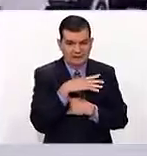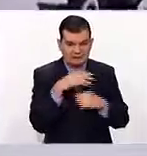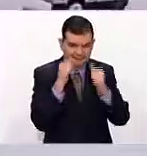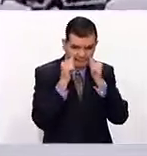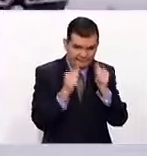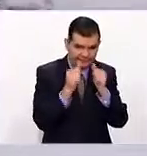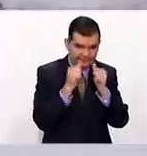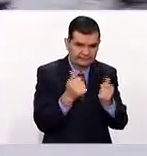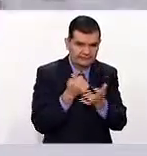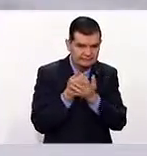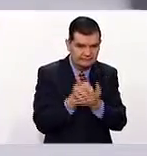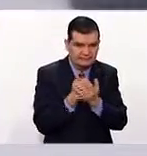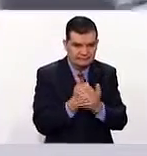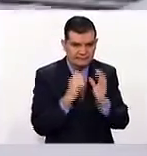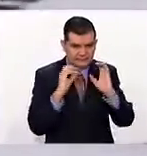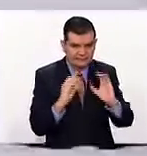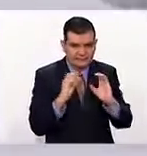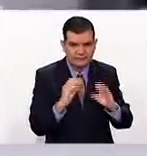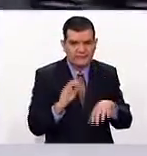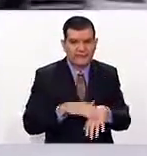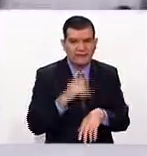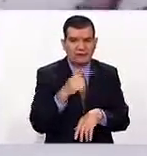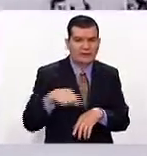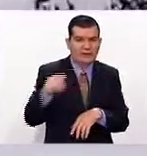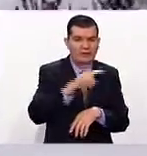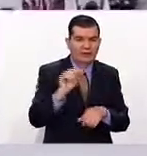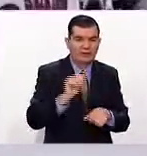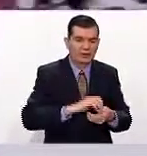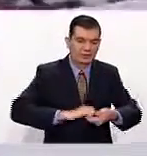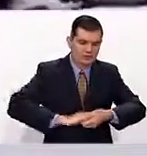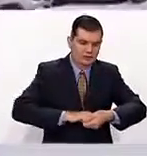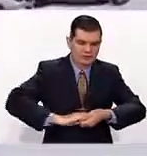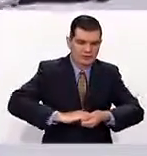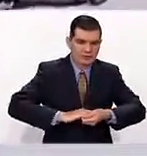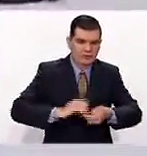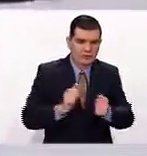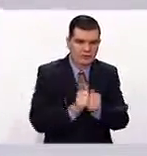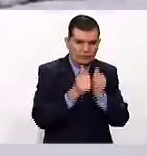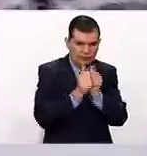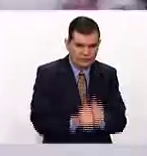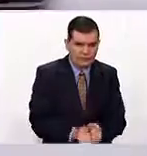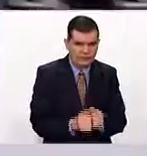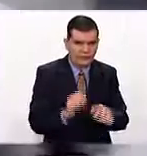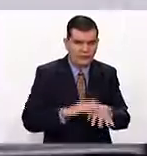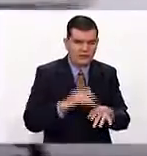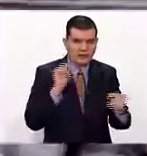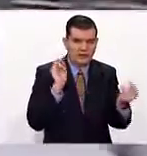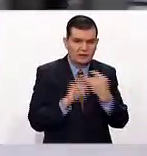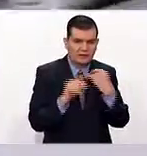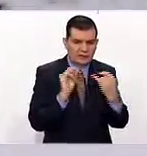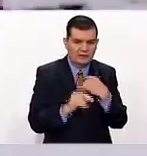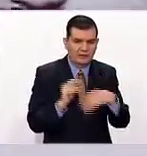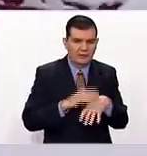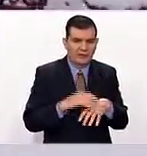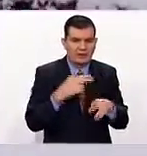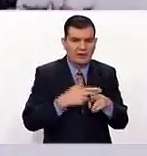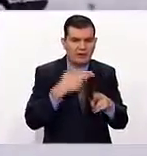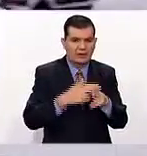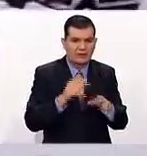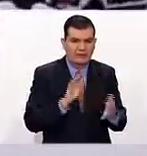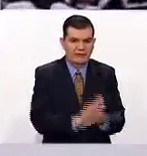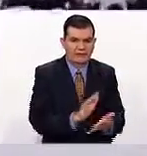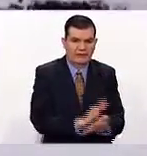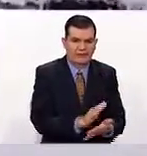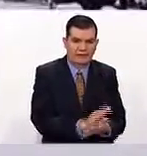tener especial cuidado porque muchos de los trailers que vienen cargados se quedan parados en la carretera o incluso sin